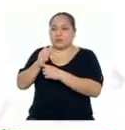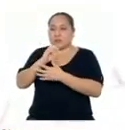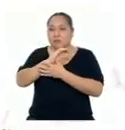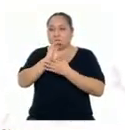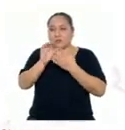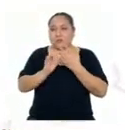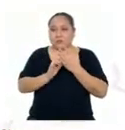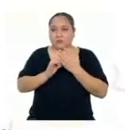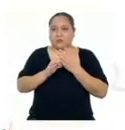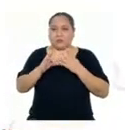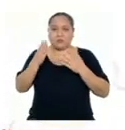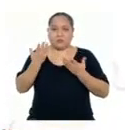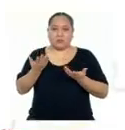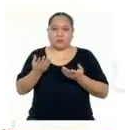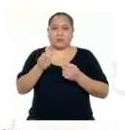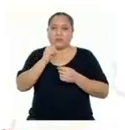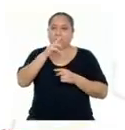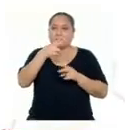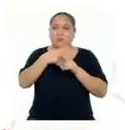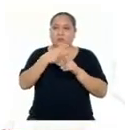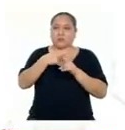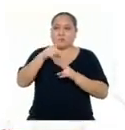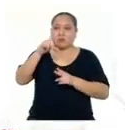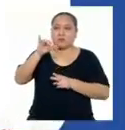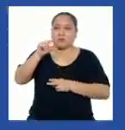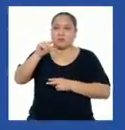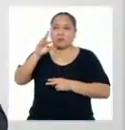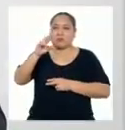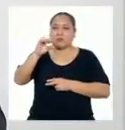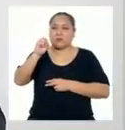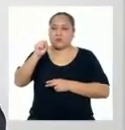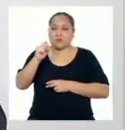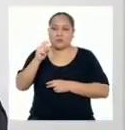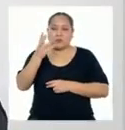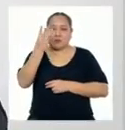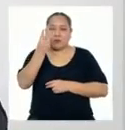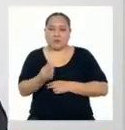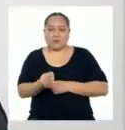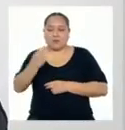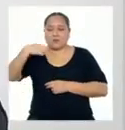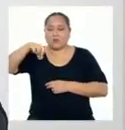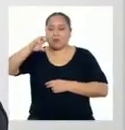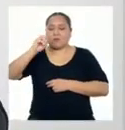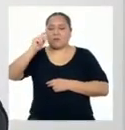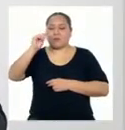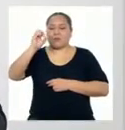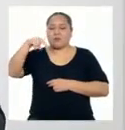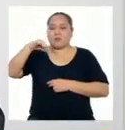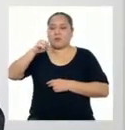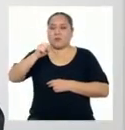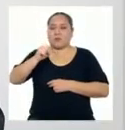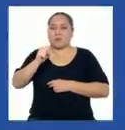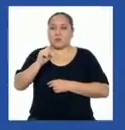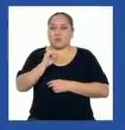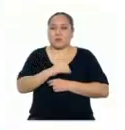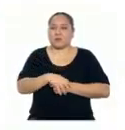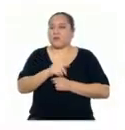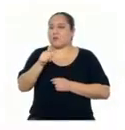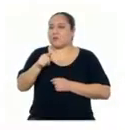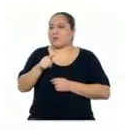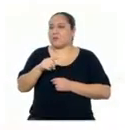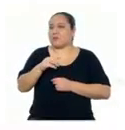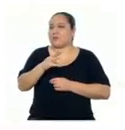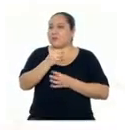ligeros porque cuentan con pocos protones y neutrones La mayoría de los elementos tienen varios isótopos